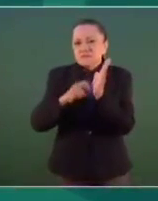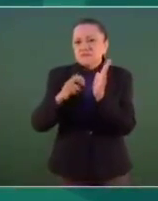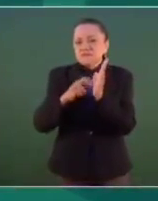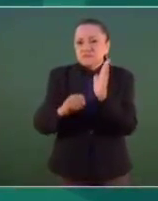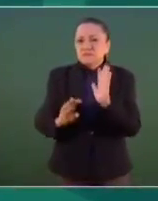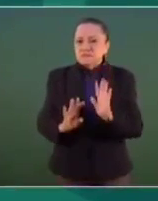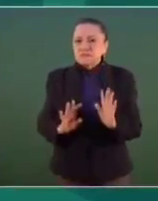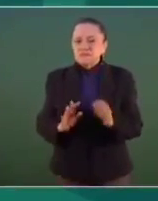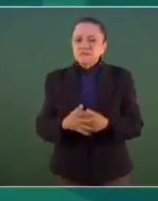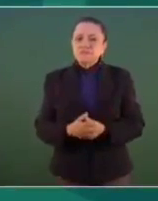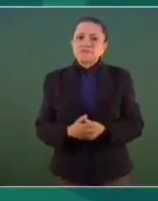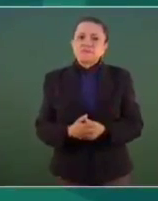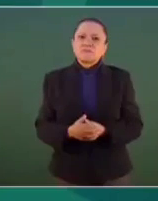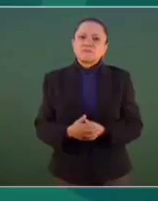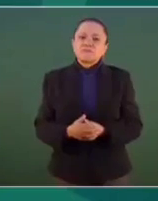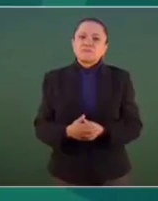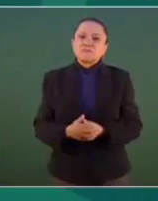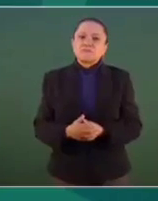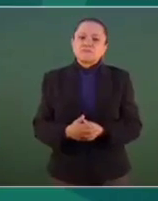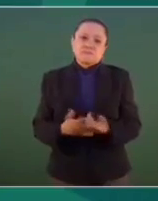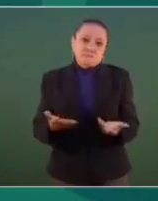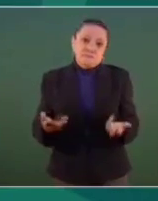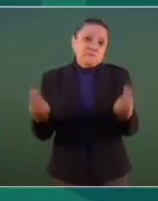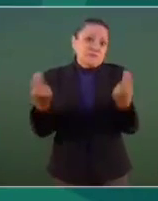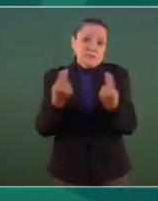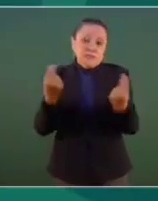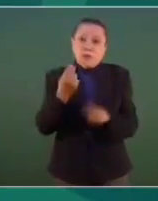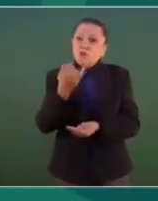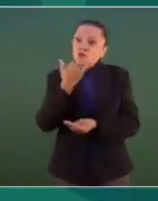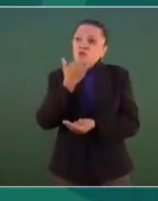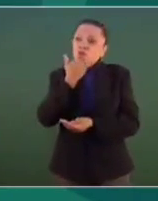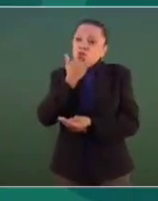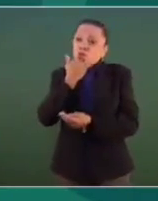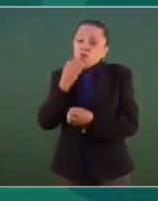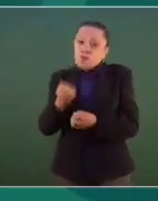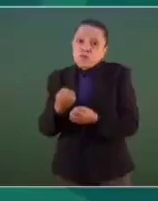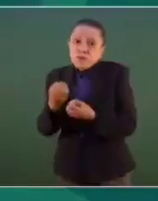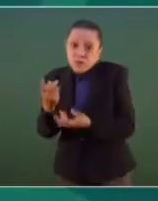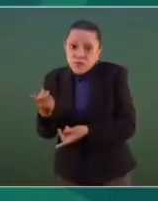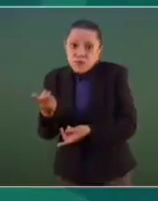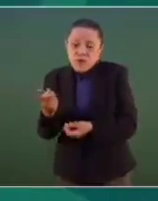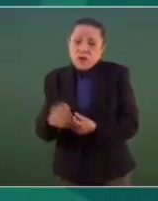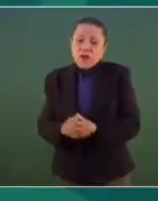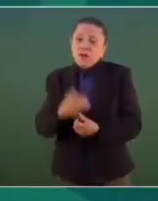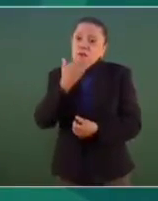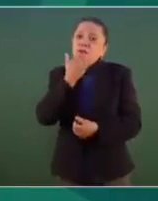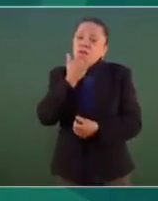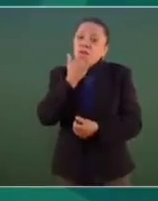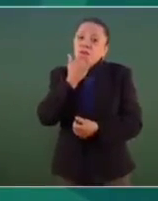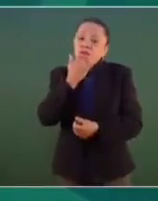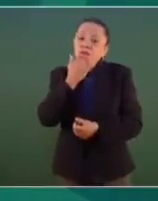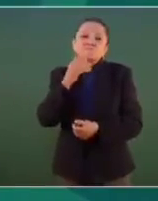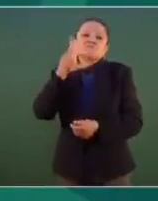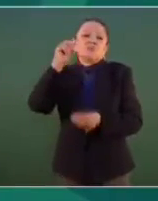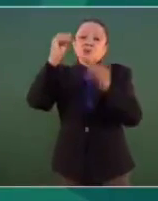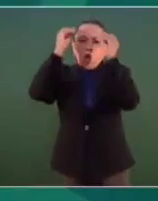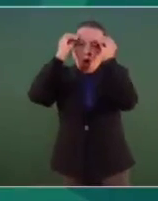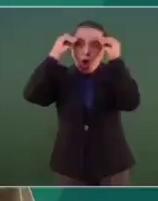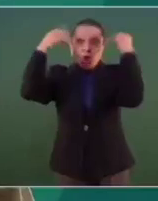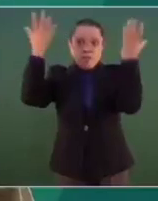perdonemos, aunque no olvidemos.